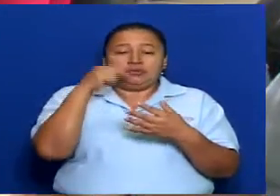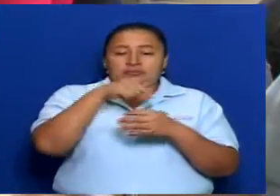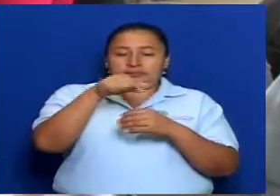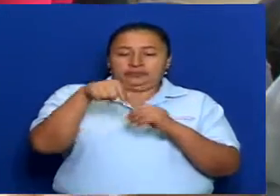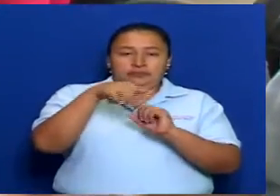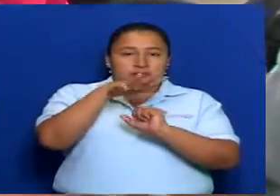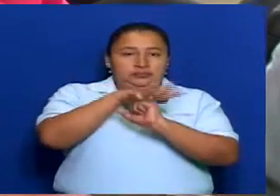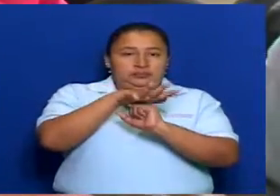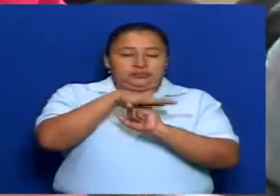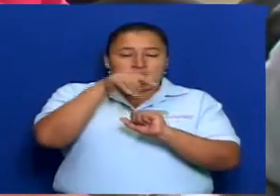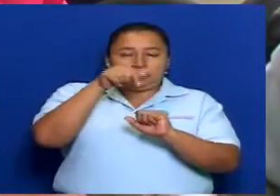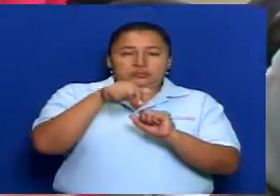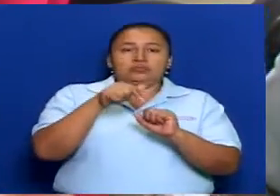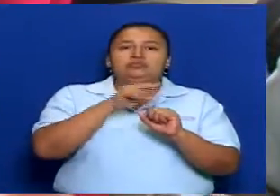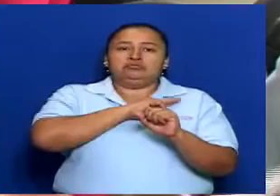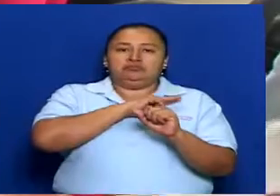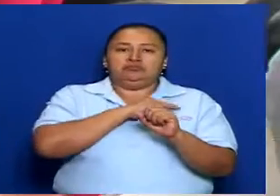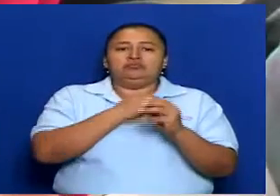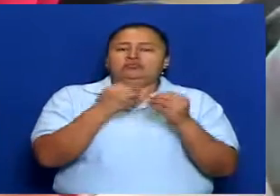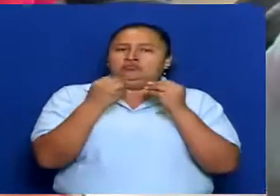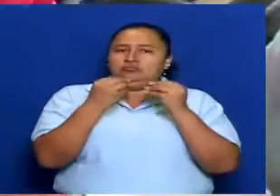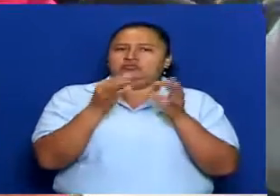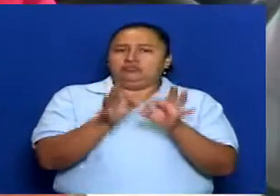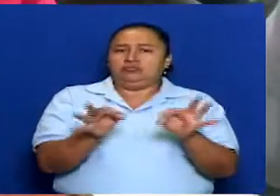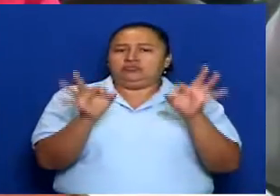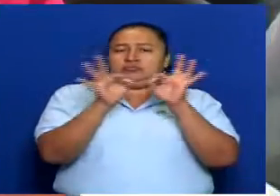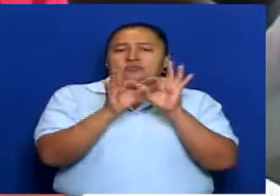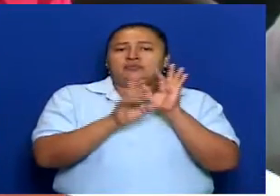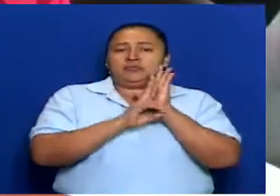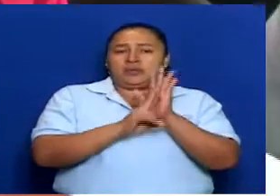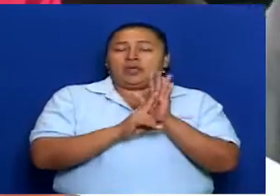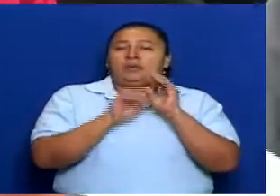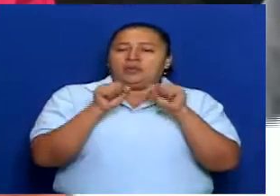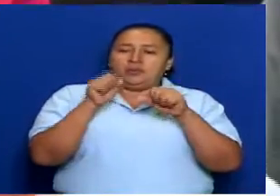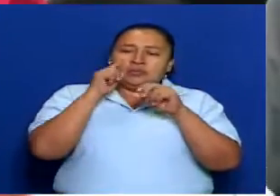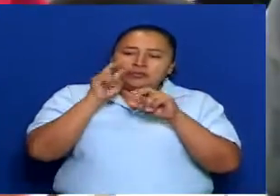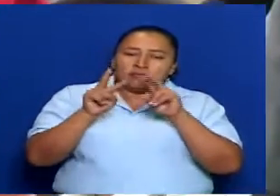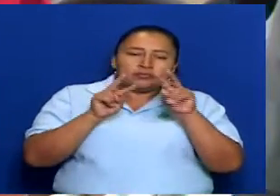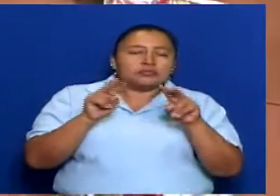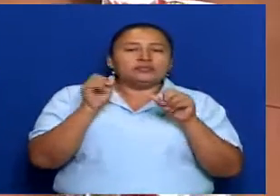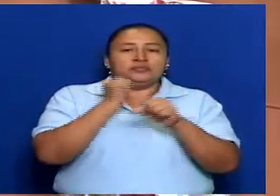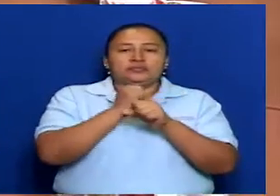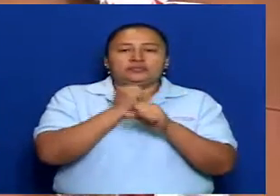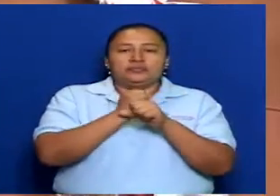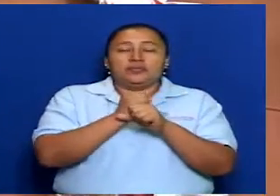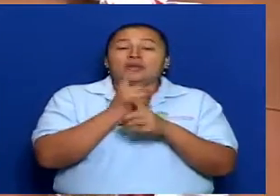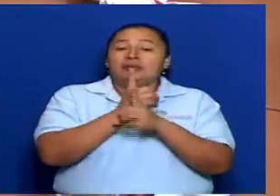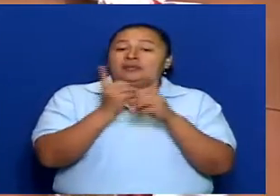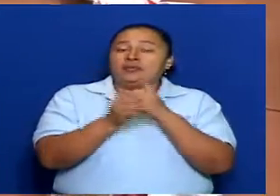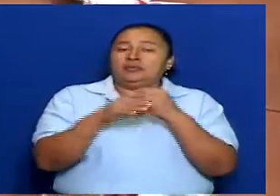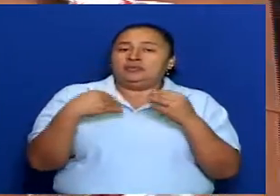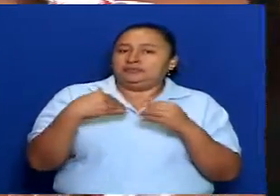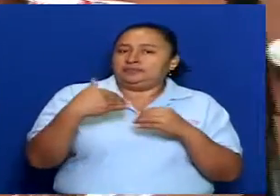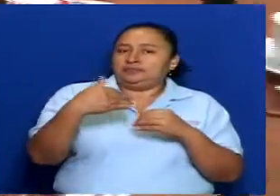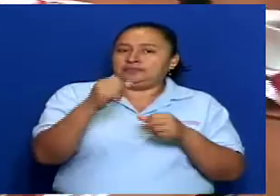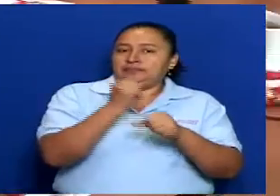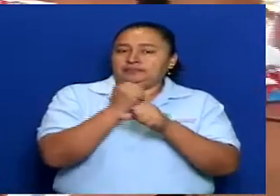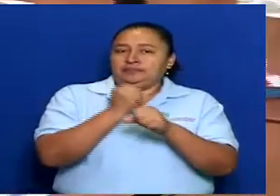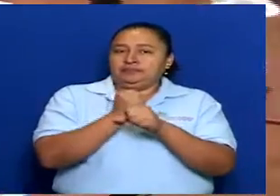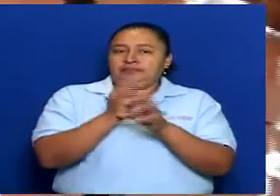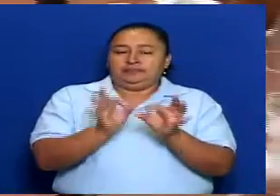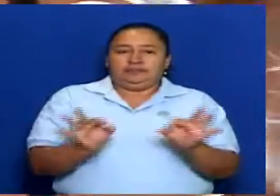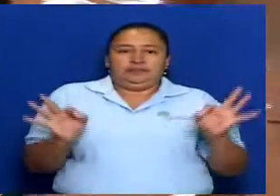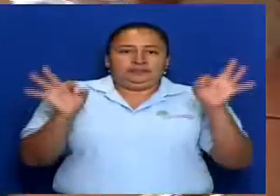hay una gran representación, pero también hay un trabajo que tenemos que ir desarrollando, que es un